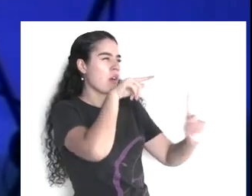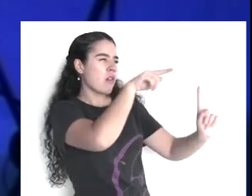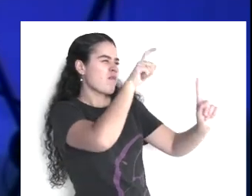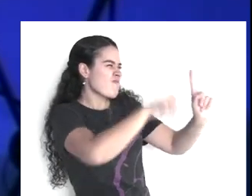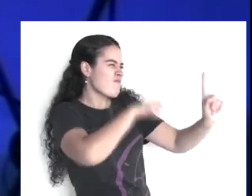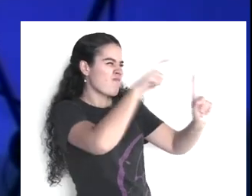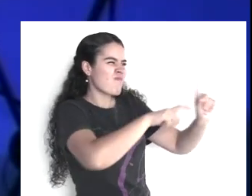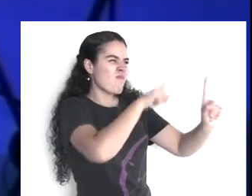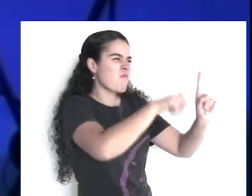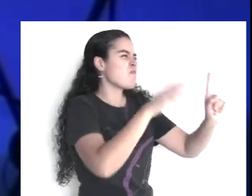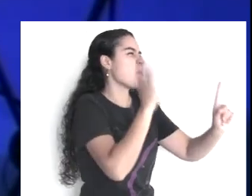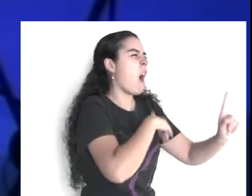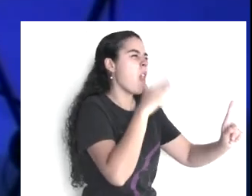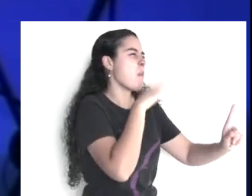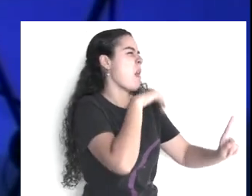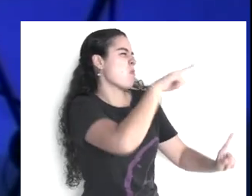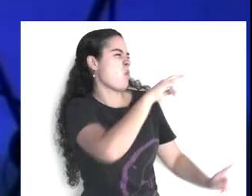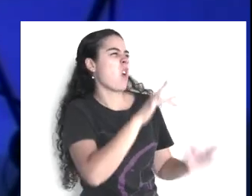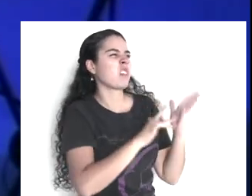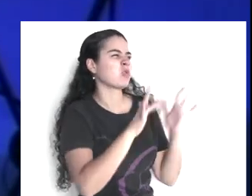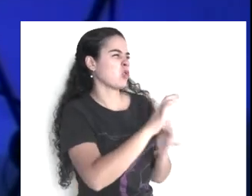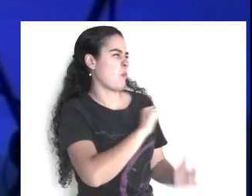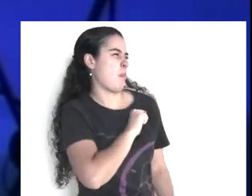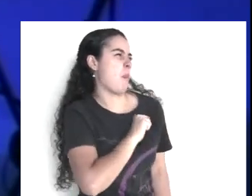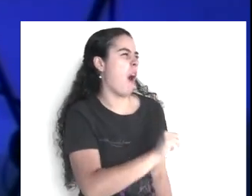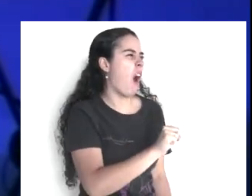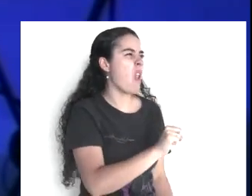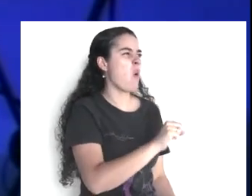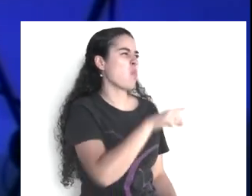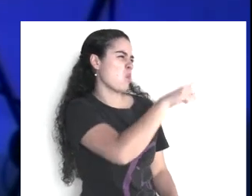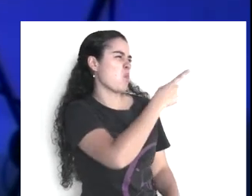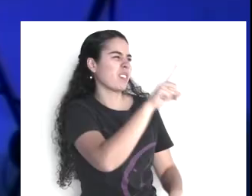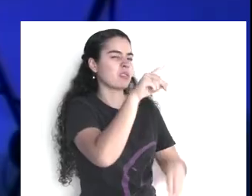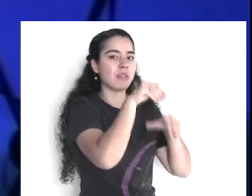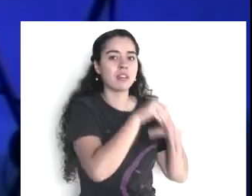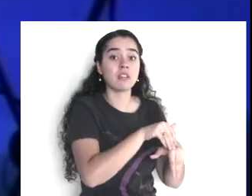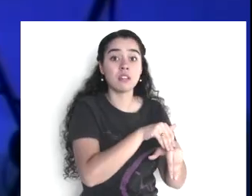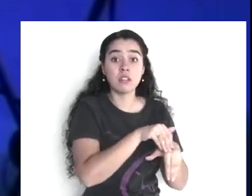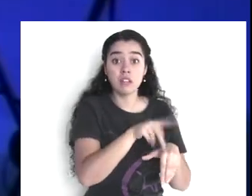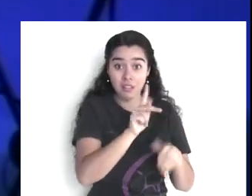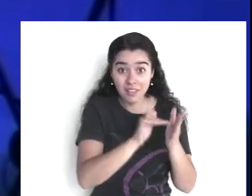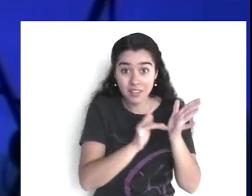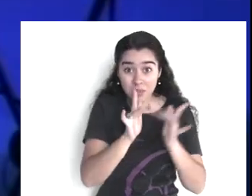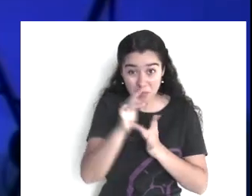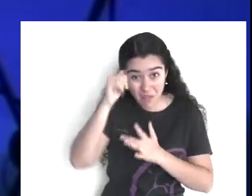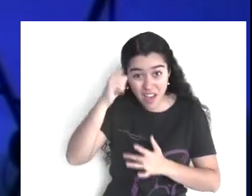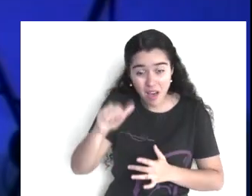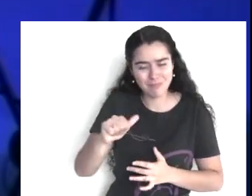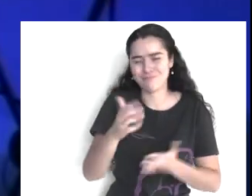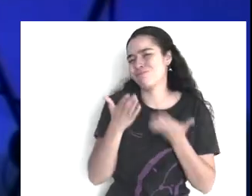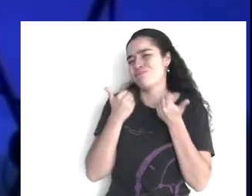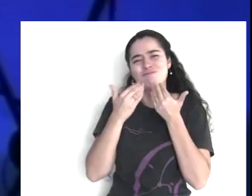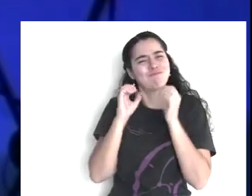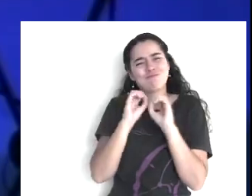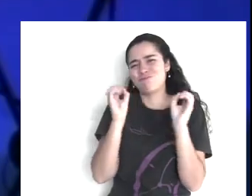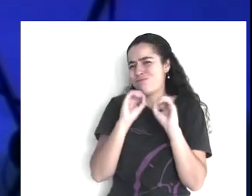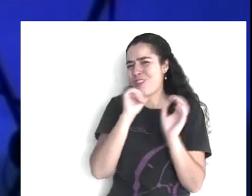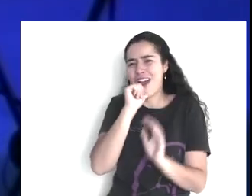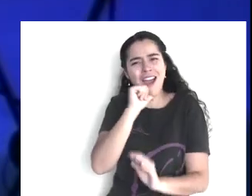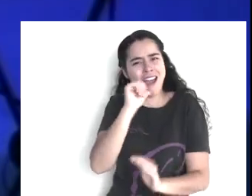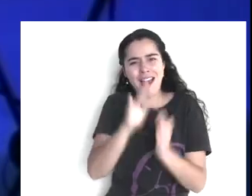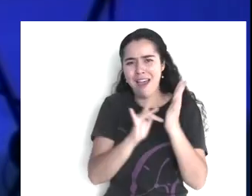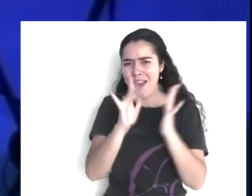Jesús. Ahora bien, por obvias razones, Jesús les llevaba y nos lleva a nosotros una gran